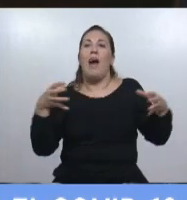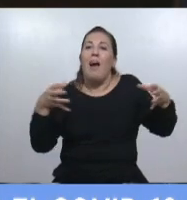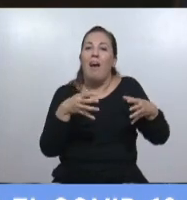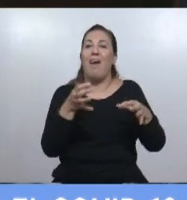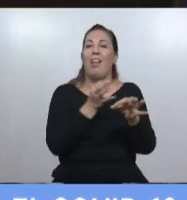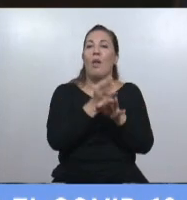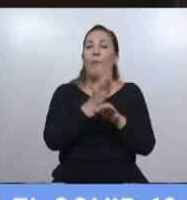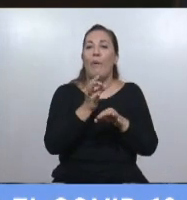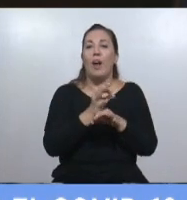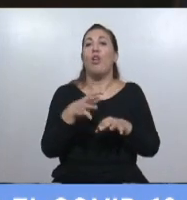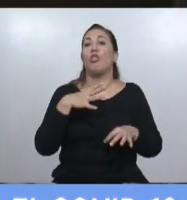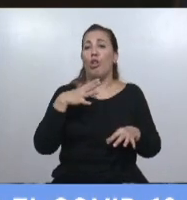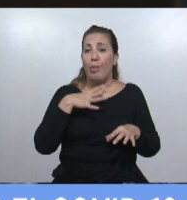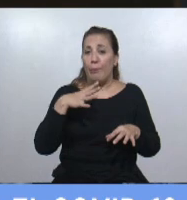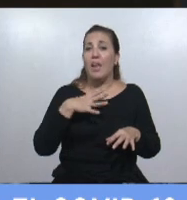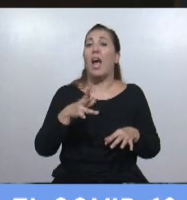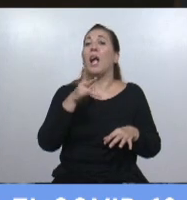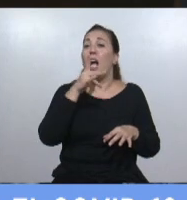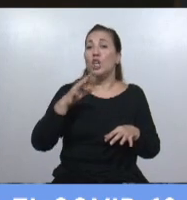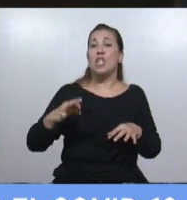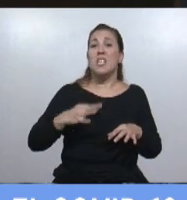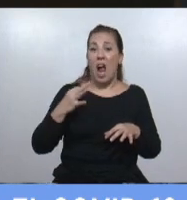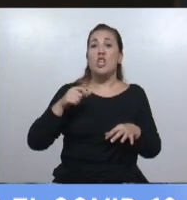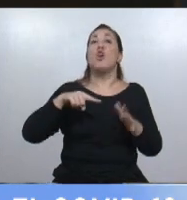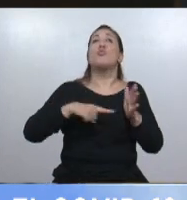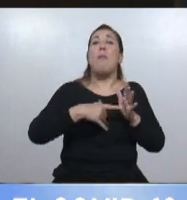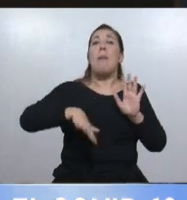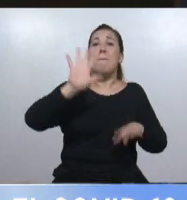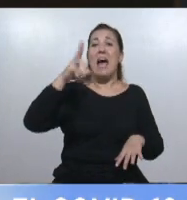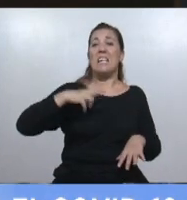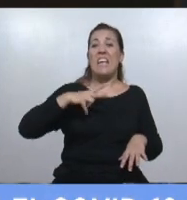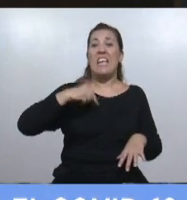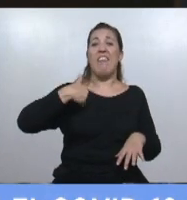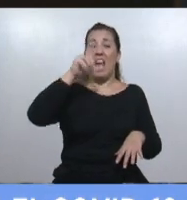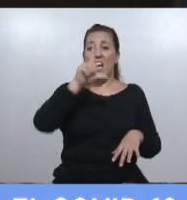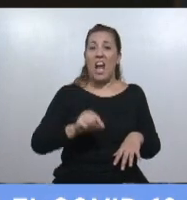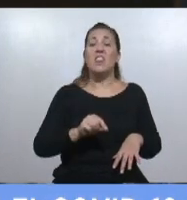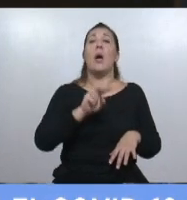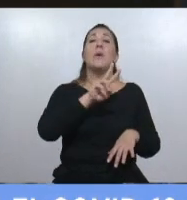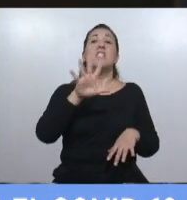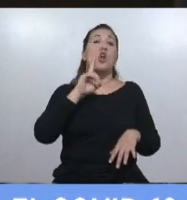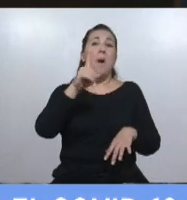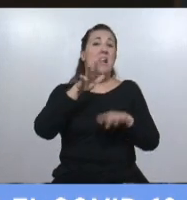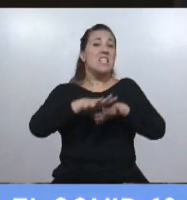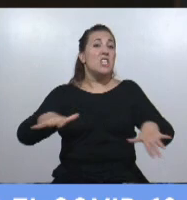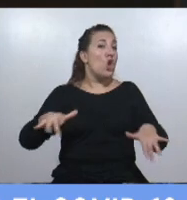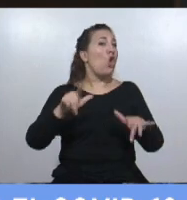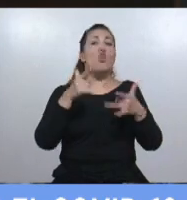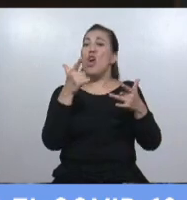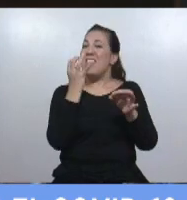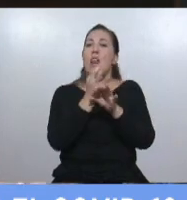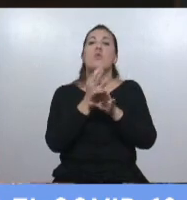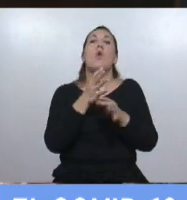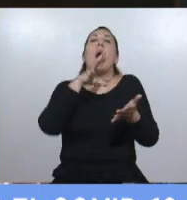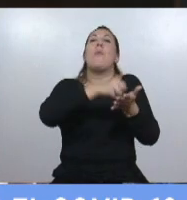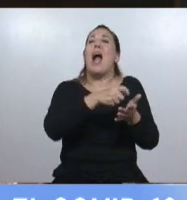presencialidad todavía después de 14 años en la ciudad más rica de la Argentina a 25.000 niños y niñas que no tienen vacante porque ahora